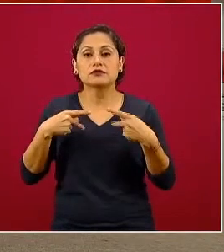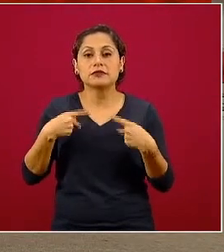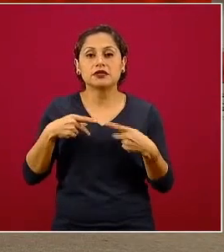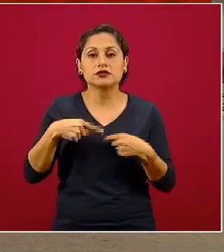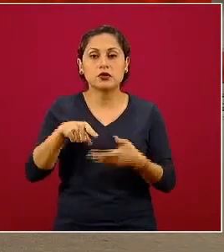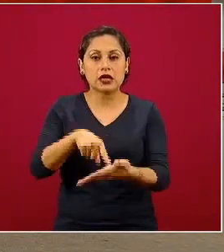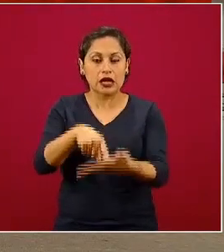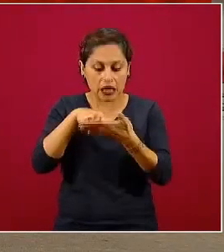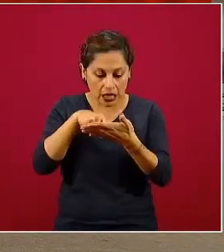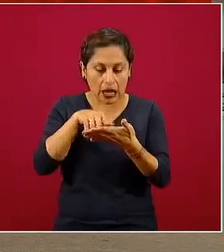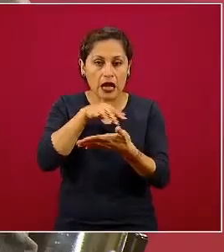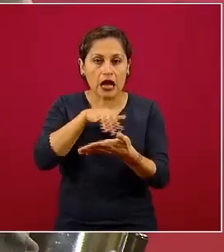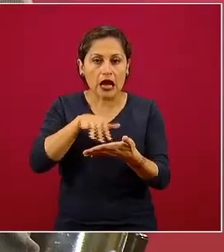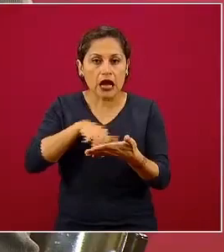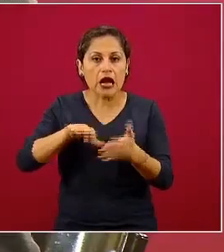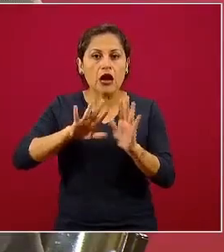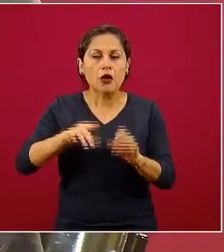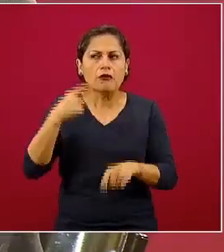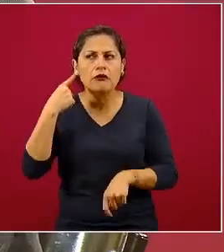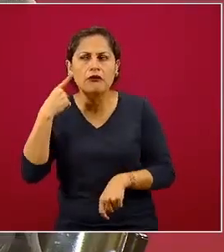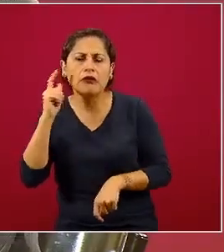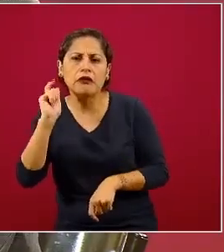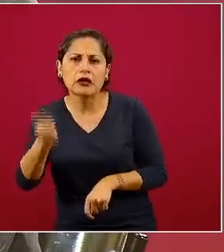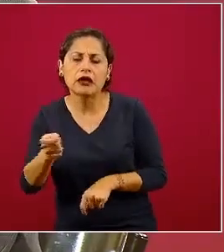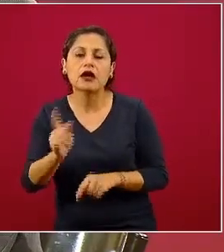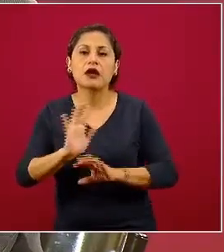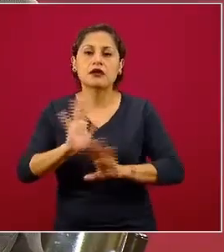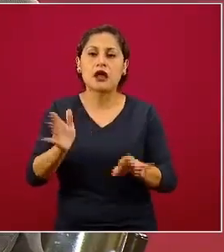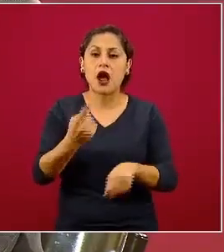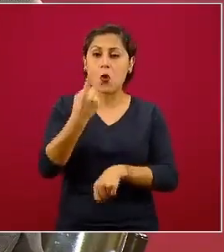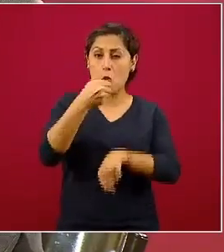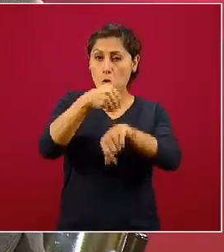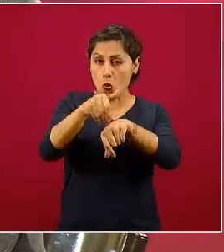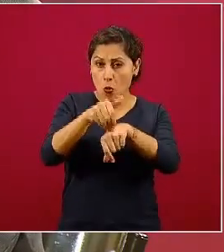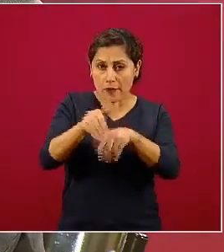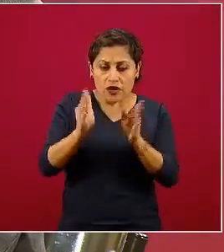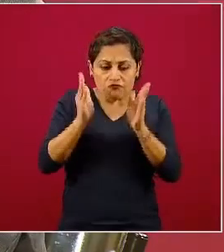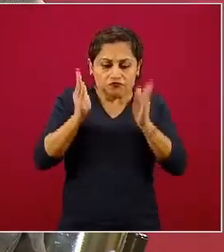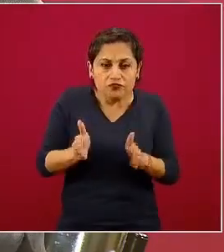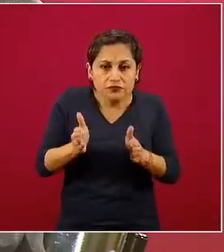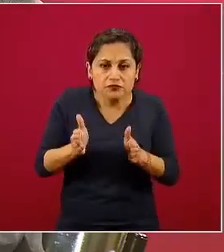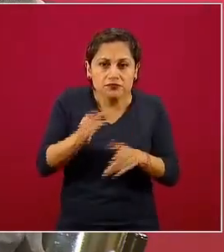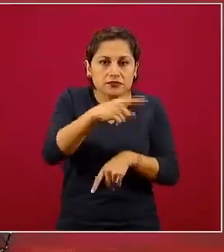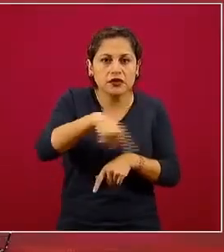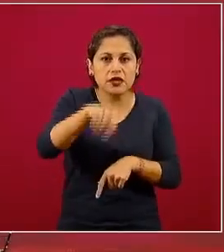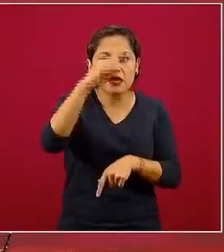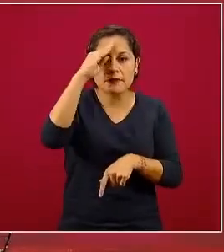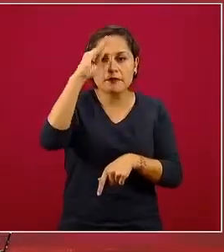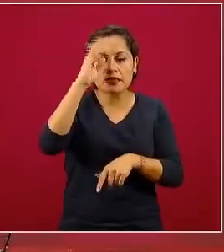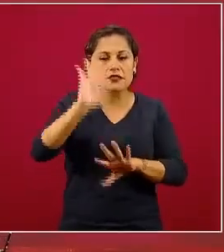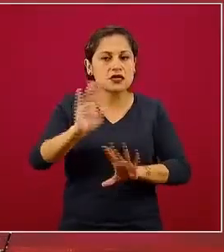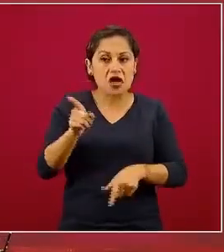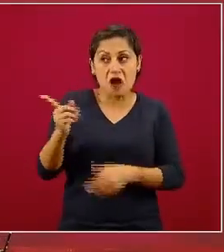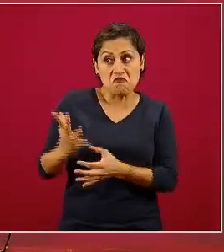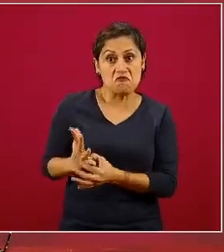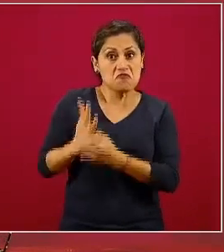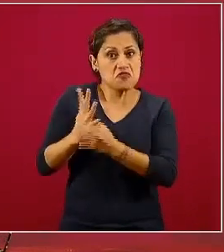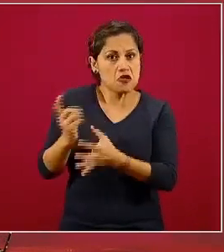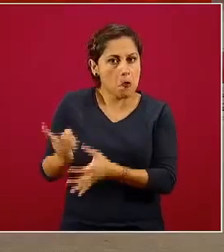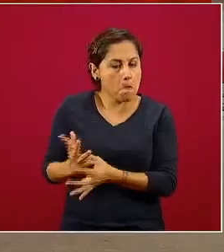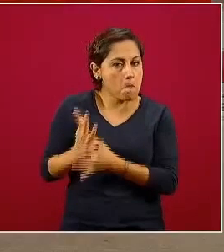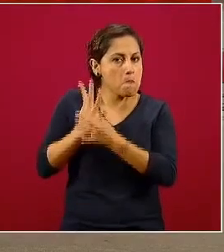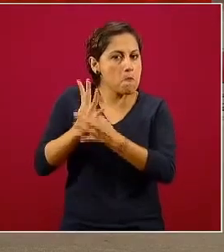o leen en un periódico, generalmente en los titulares, una sola cifra, piensan que es una especie de garantía o de promesa.